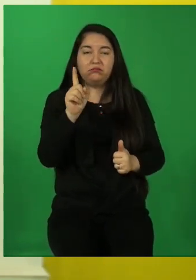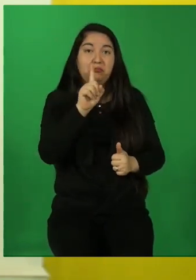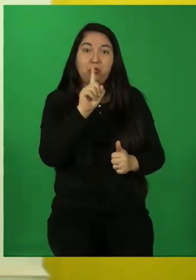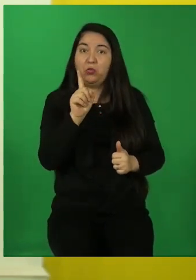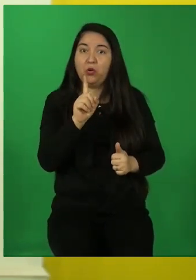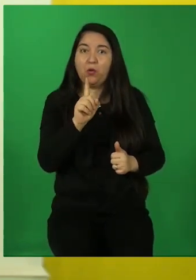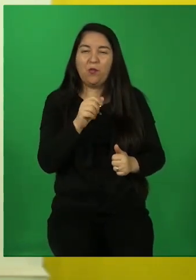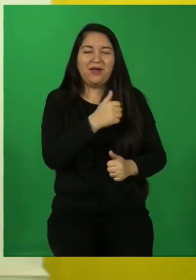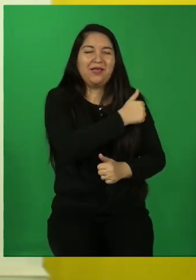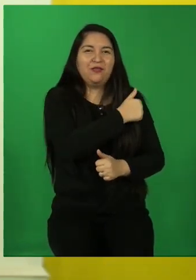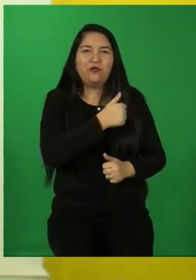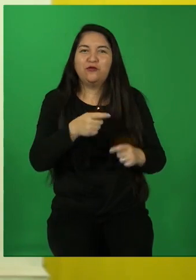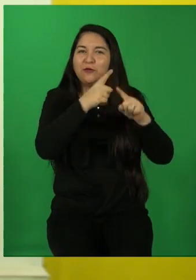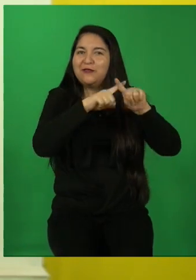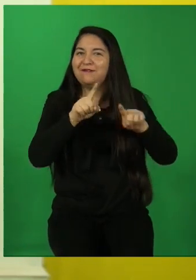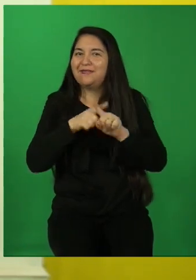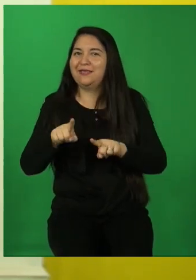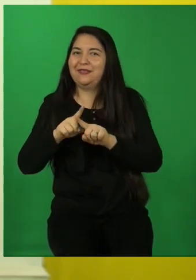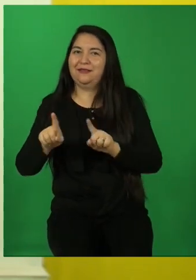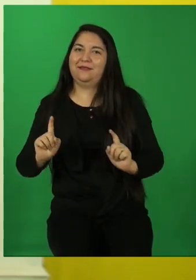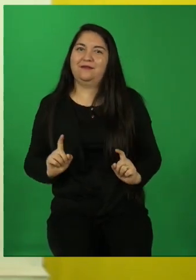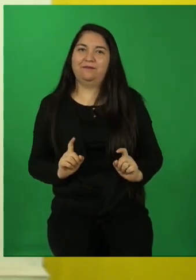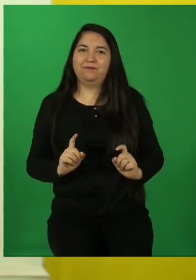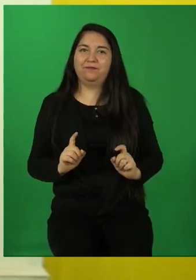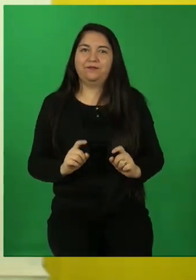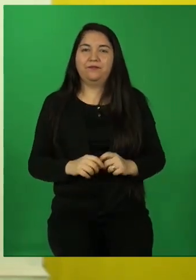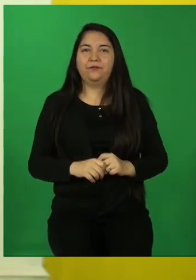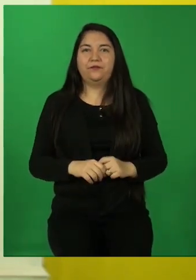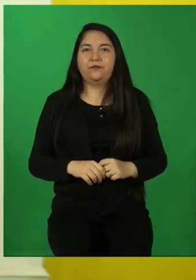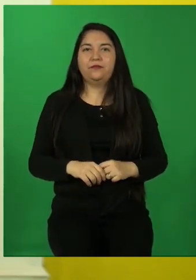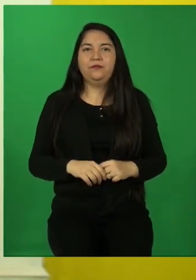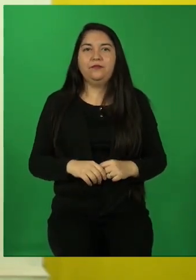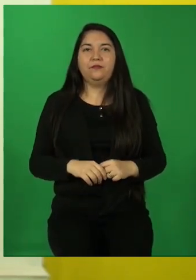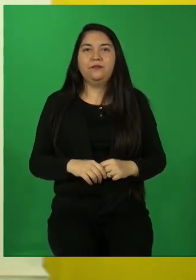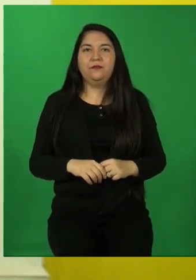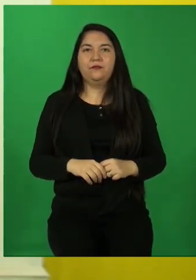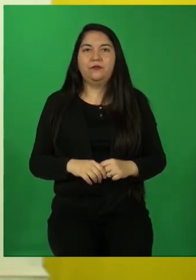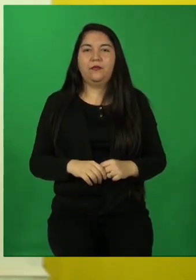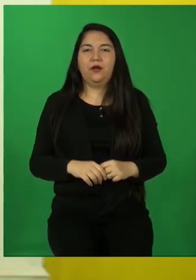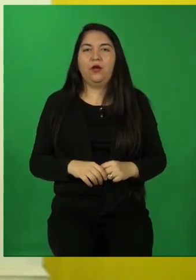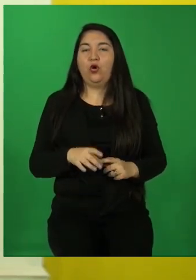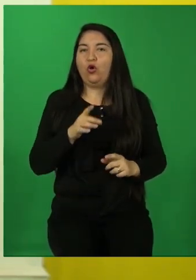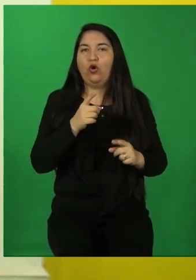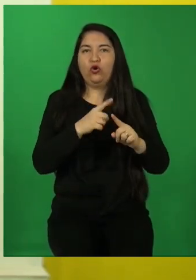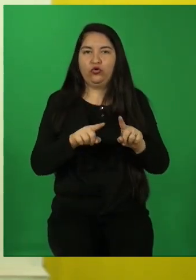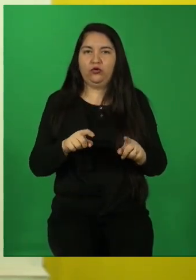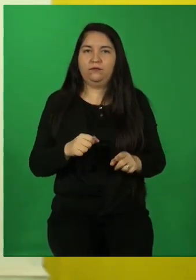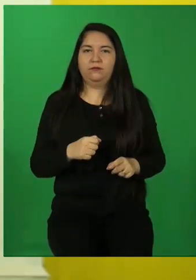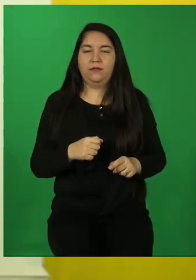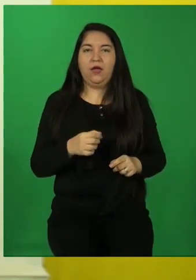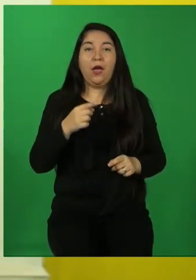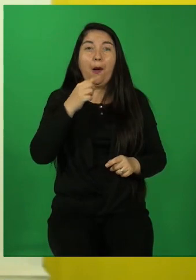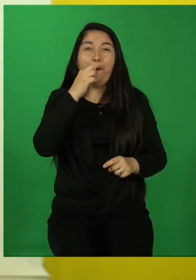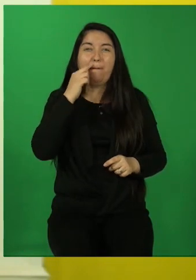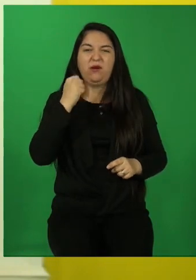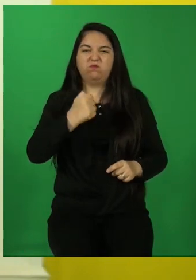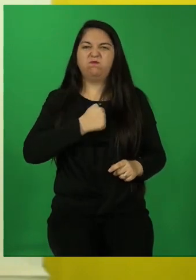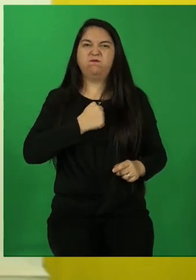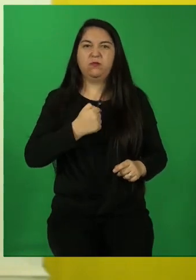El otro estereotipo es el que, lamentablemente, el machismo, hasta el día de hoy,